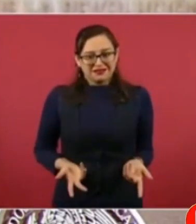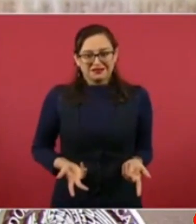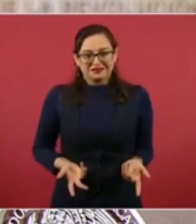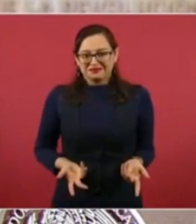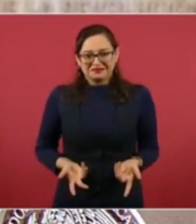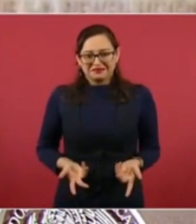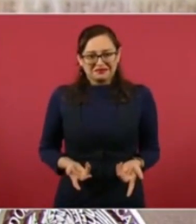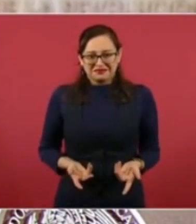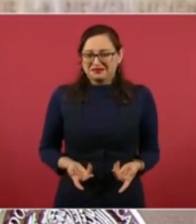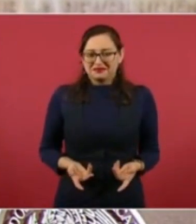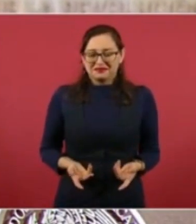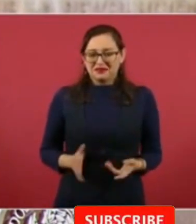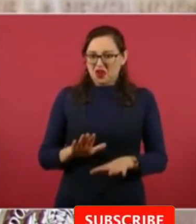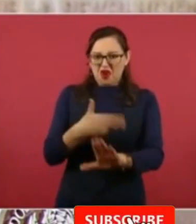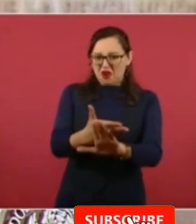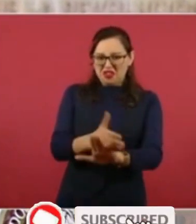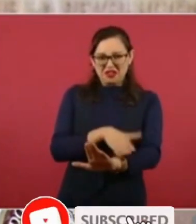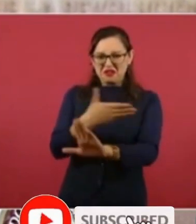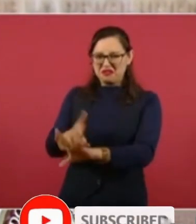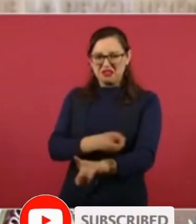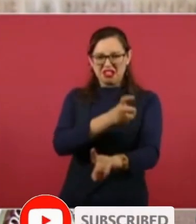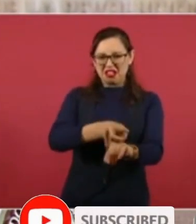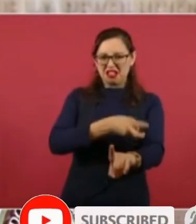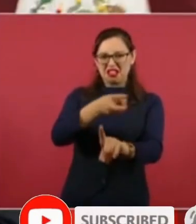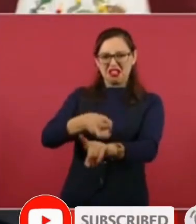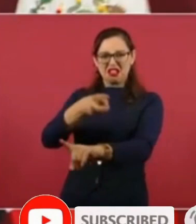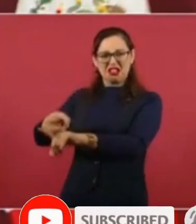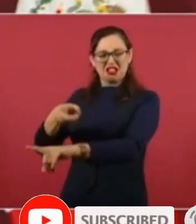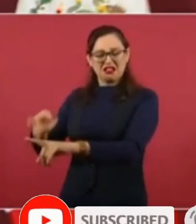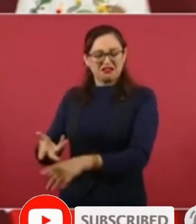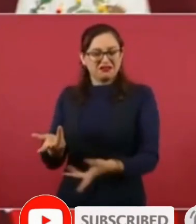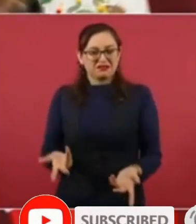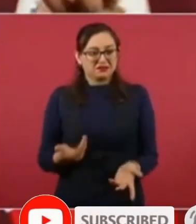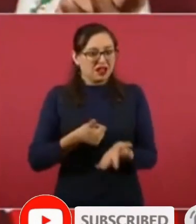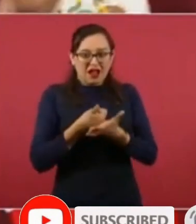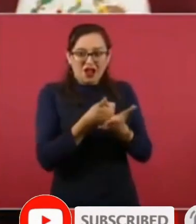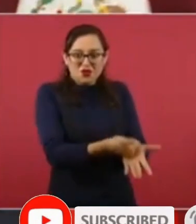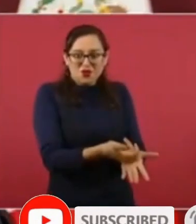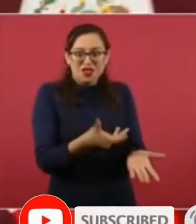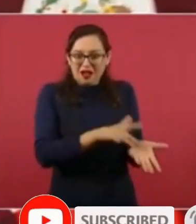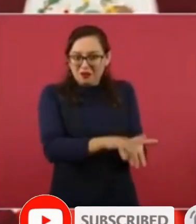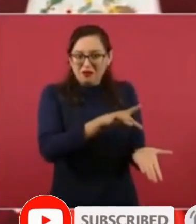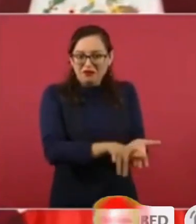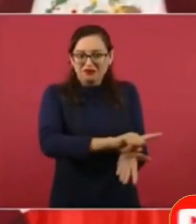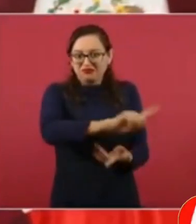también populista y bueno el último caso Peña